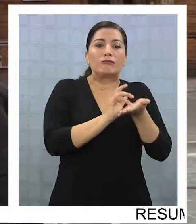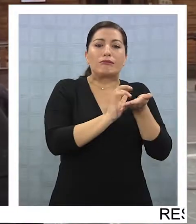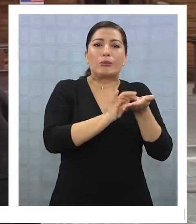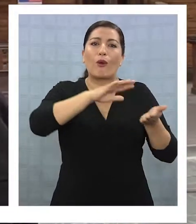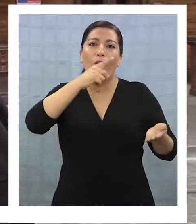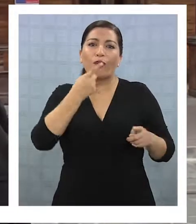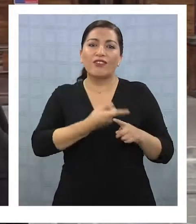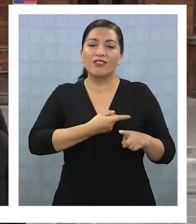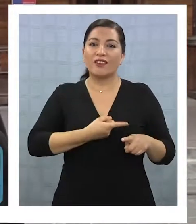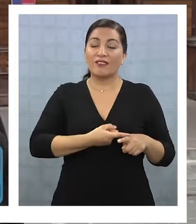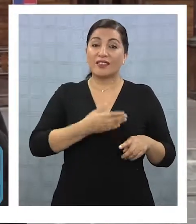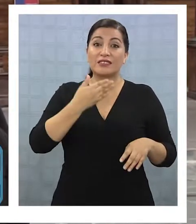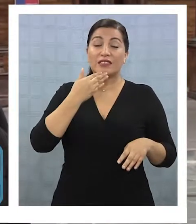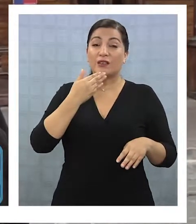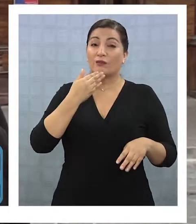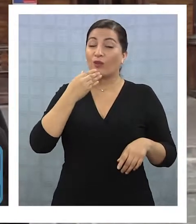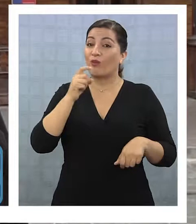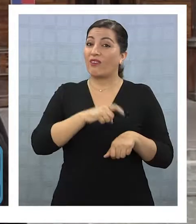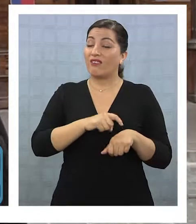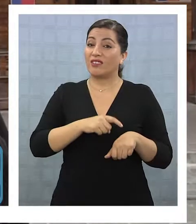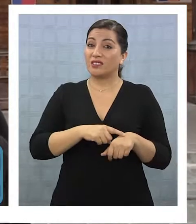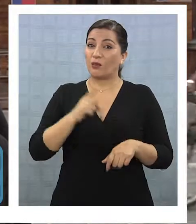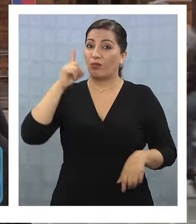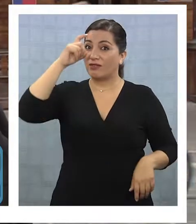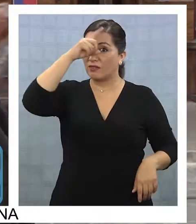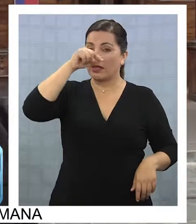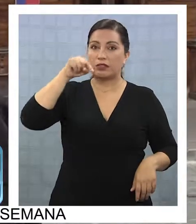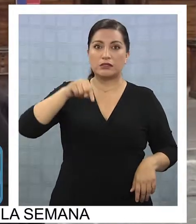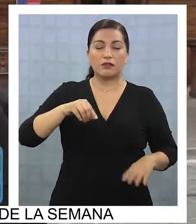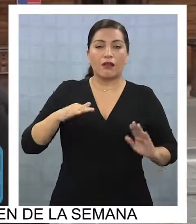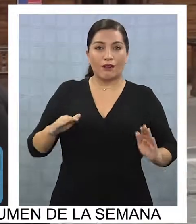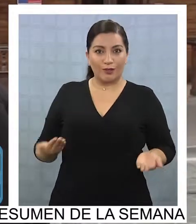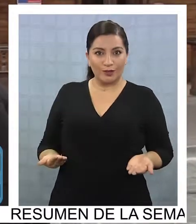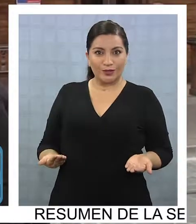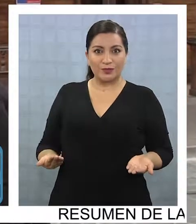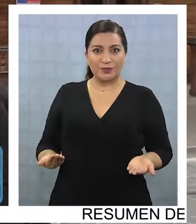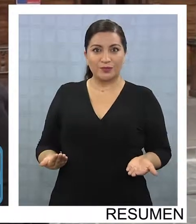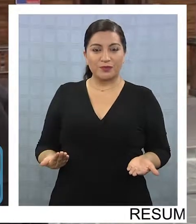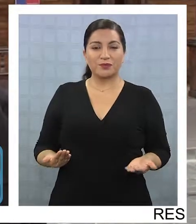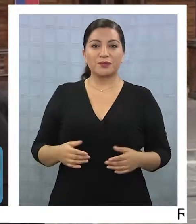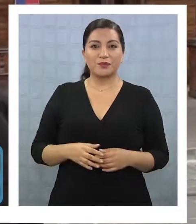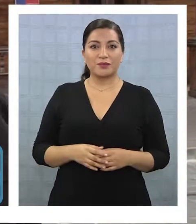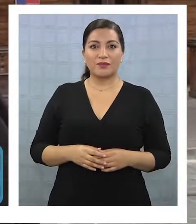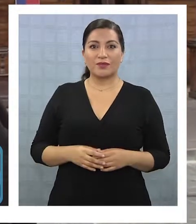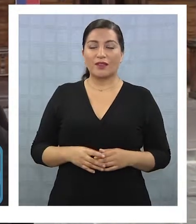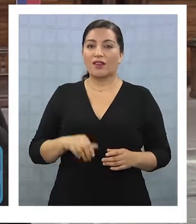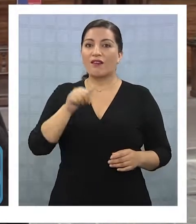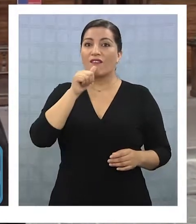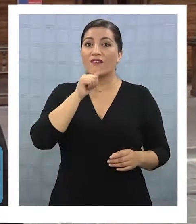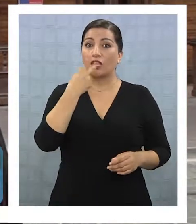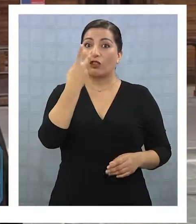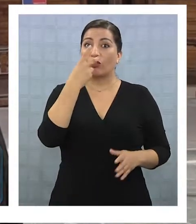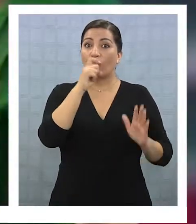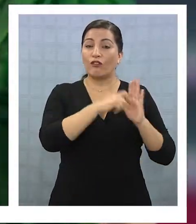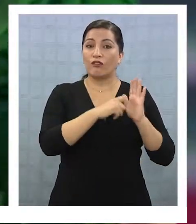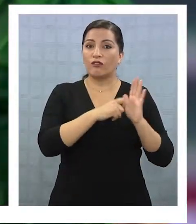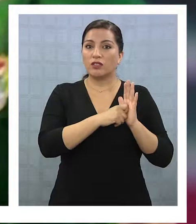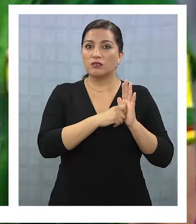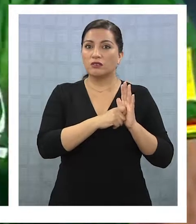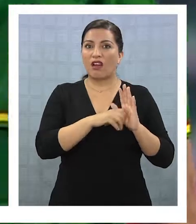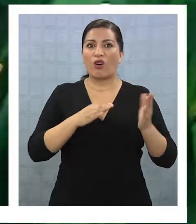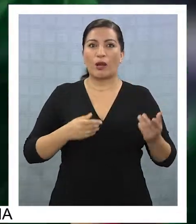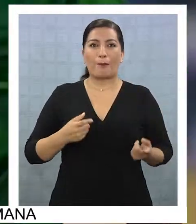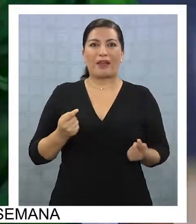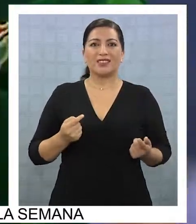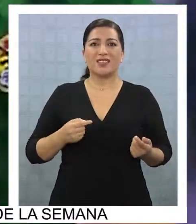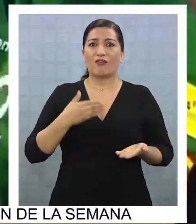nuevo, el momento es muy complejo, fíjate que en este instante, faltando dos fechas, hoy estamos fuera de